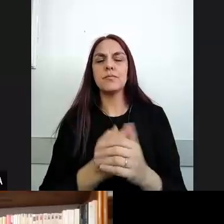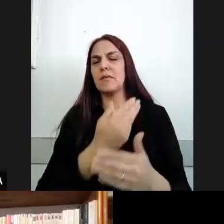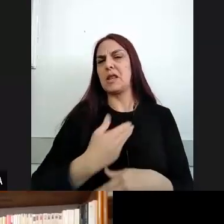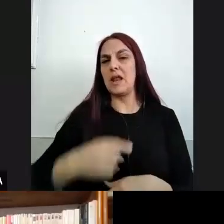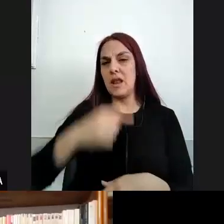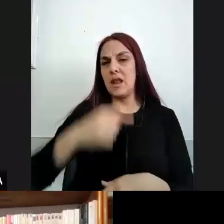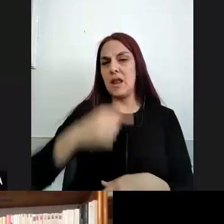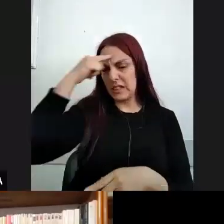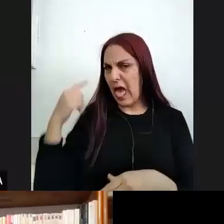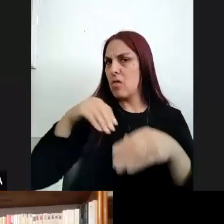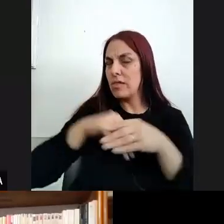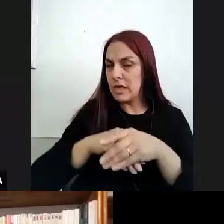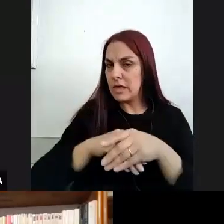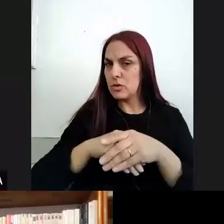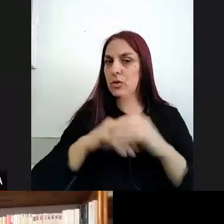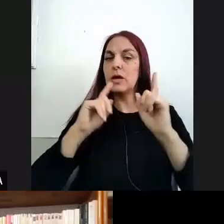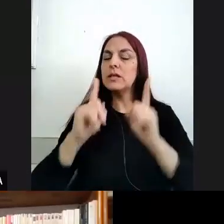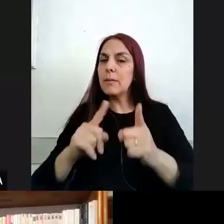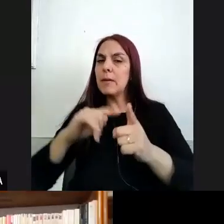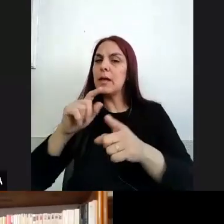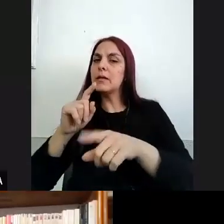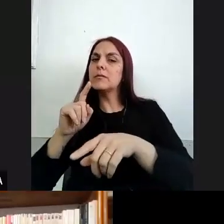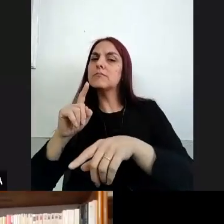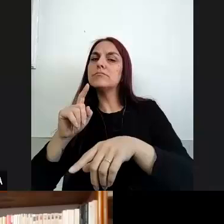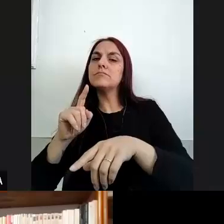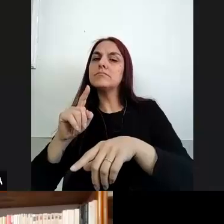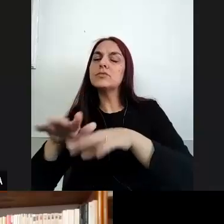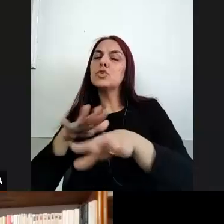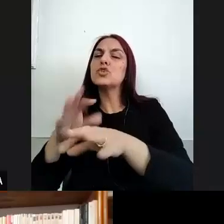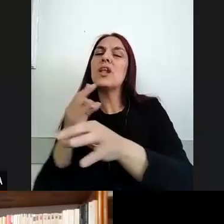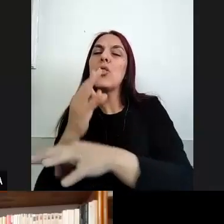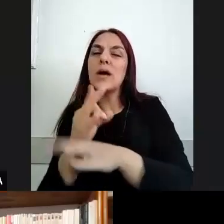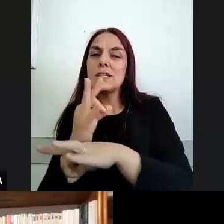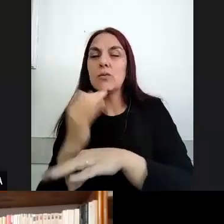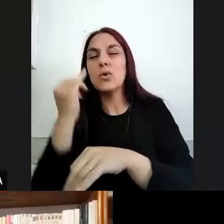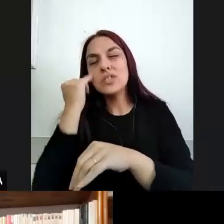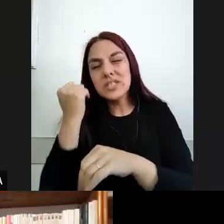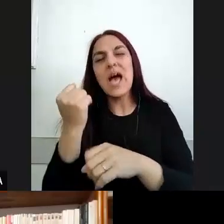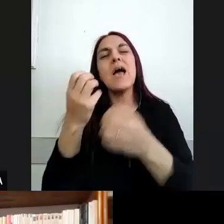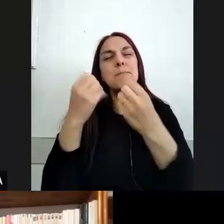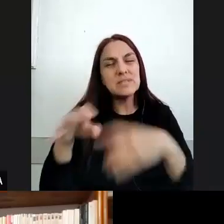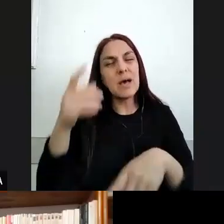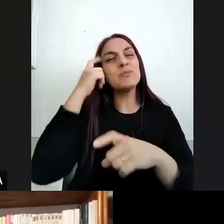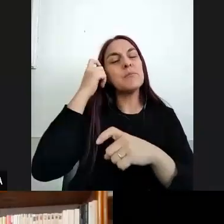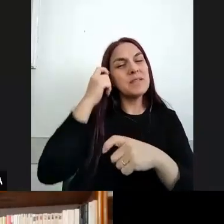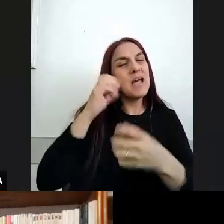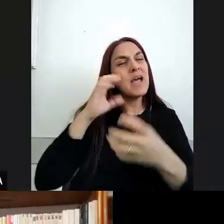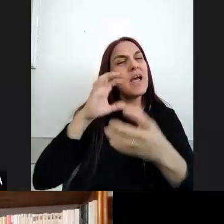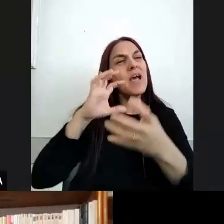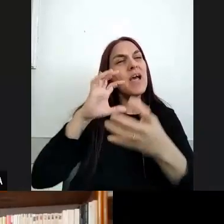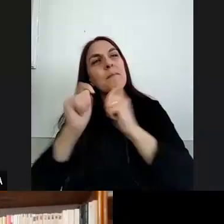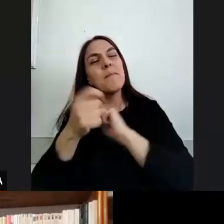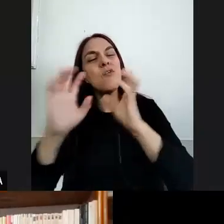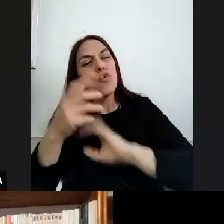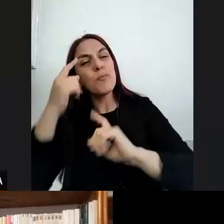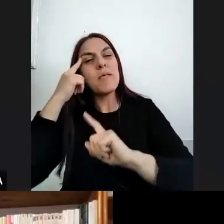todo bueno en el campo educativo se ha trabajado ¿no? y se ha construido conocimiento y saber y posicionamiento sobre